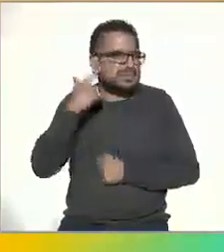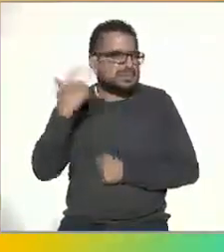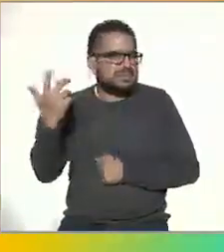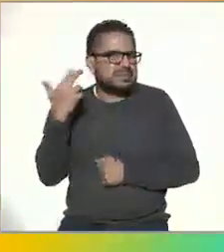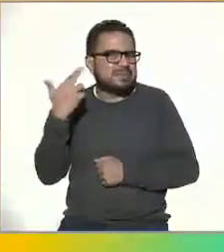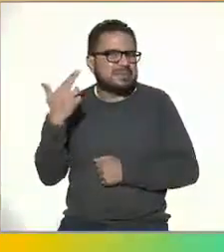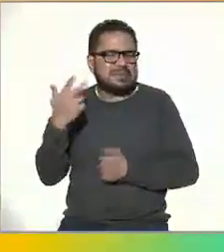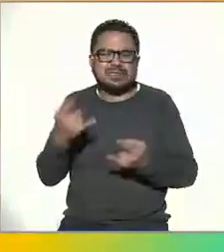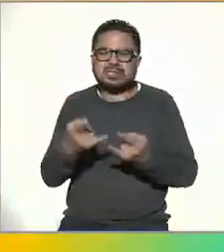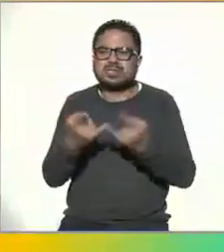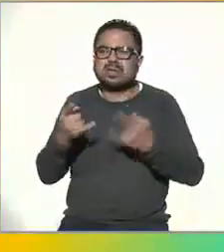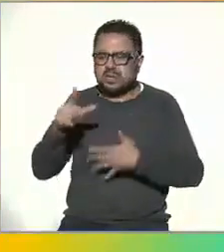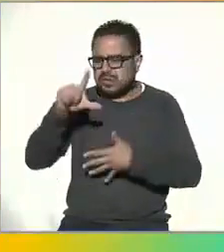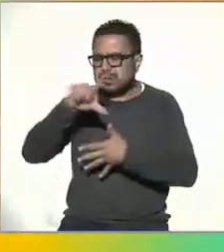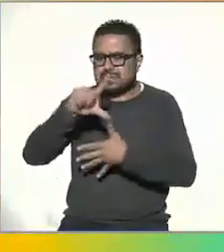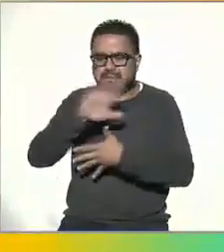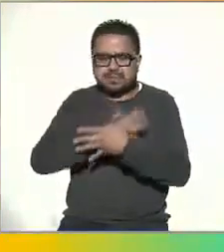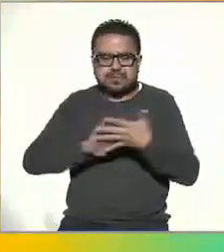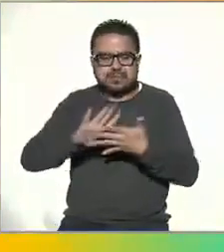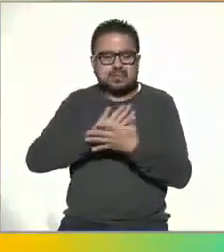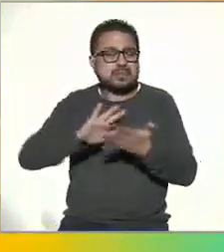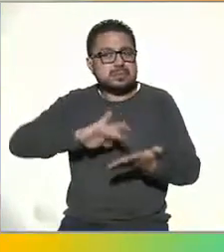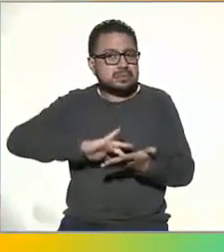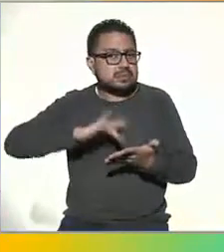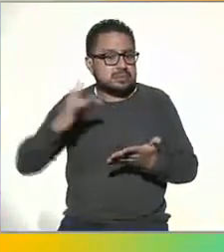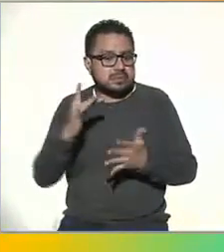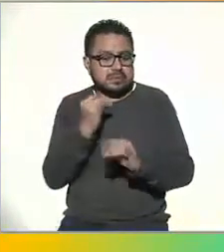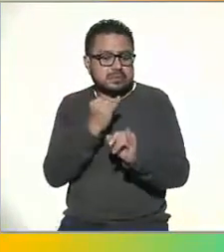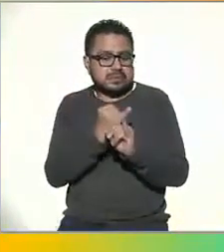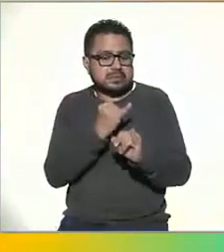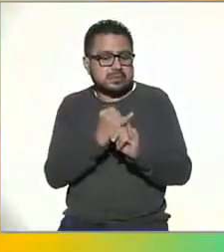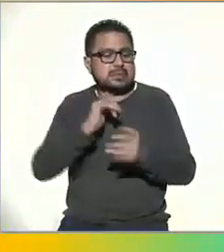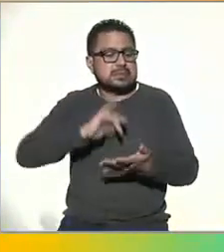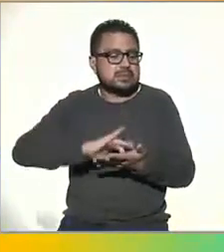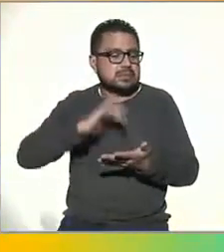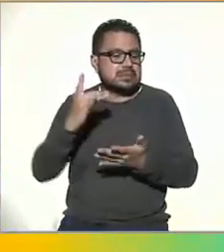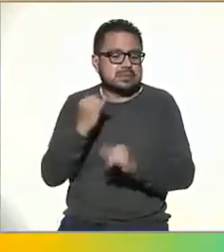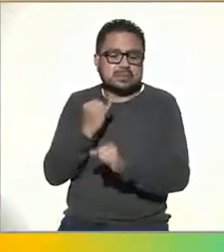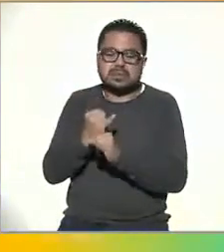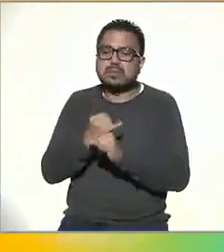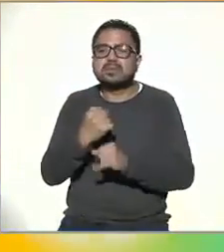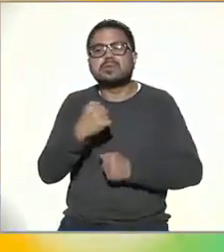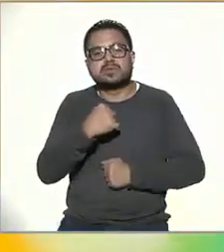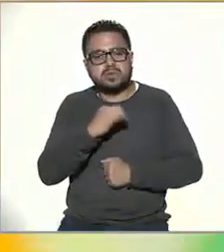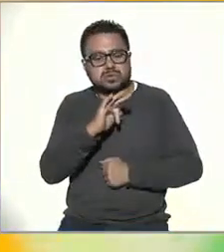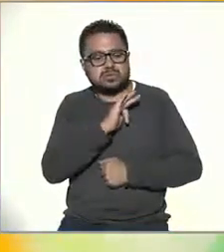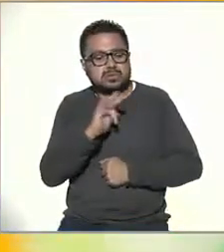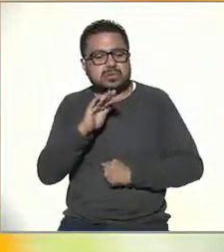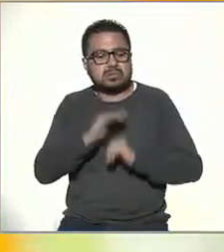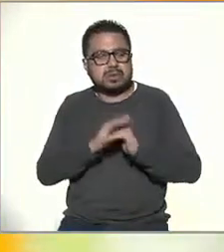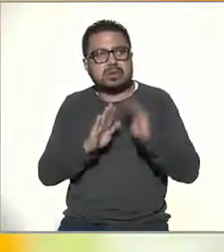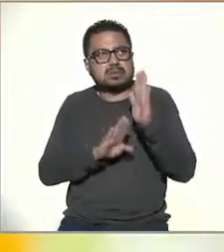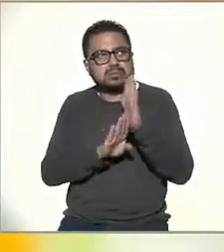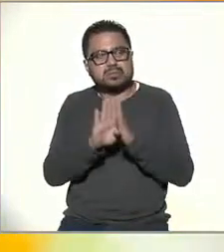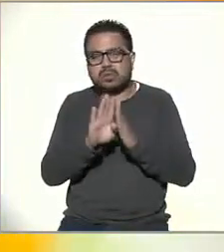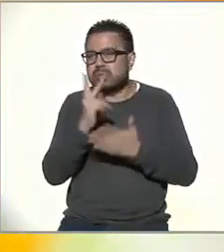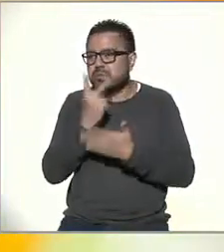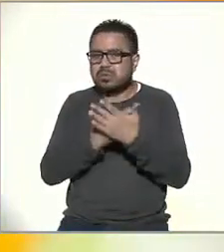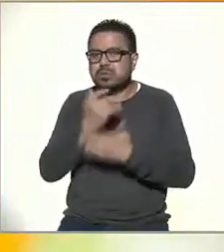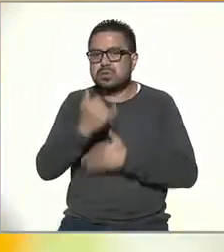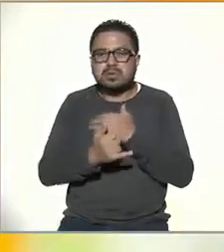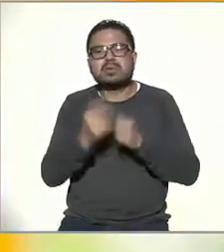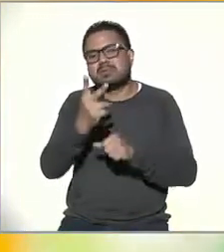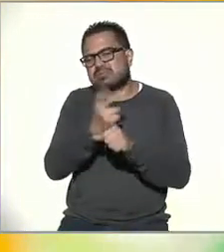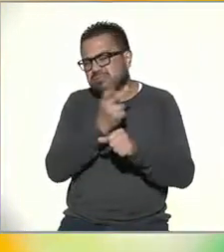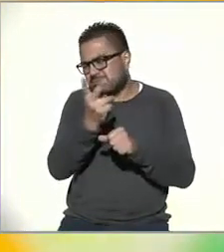Historia en Latinoamérica. Y bueno, pues fue gracias a las redes sociales y fue gracias al Internet que pude crecer este proyecto básicamente. Y yo les